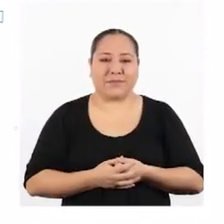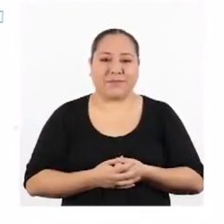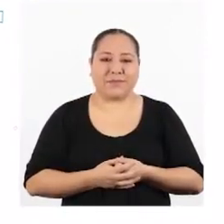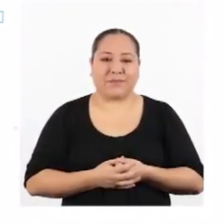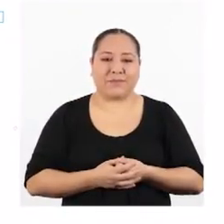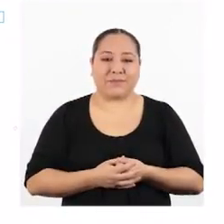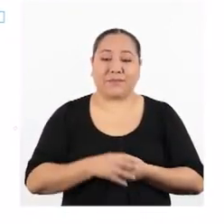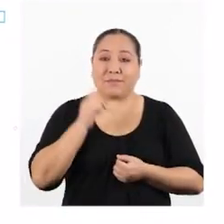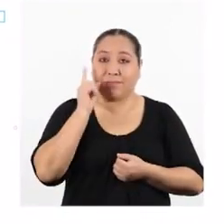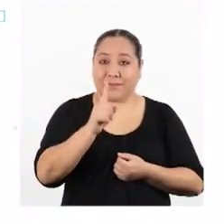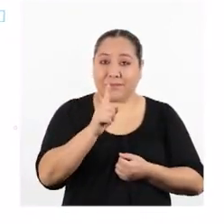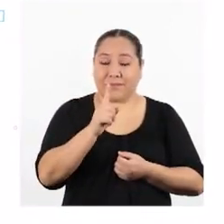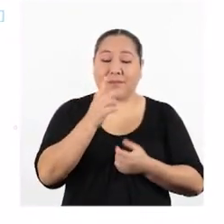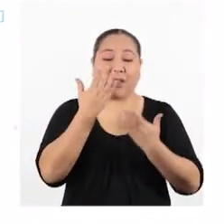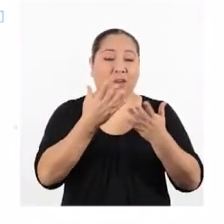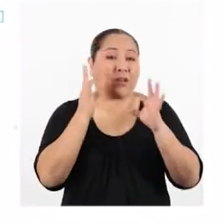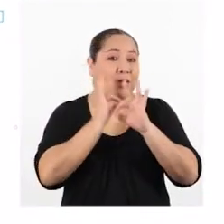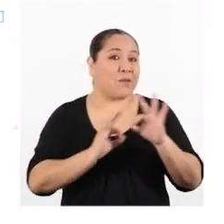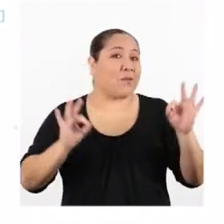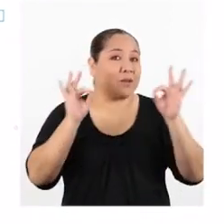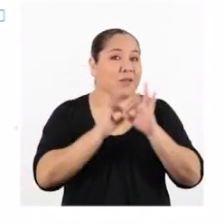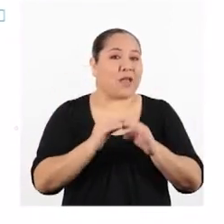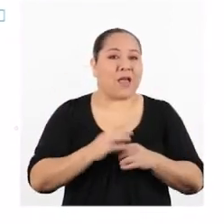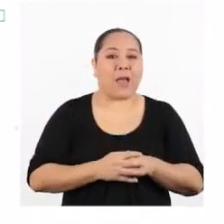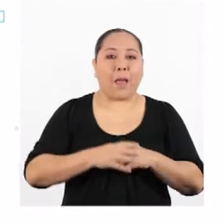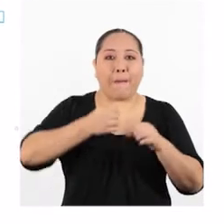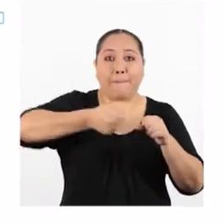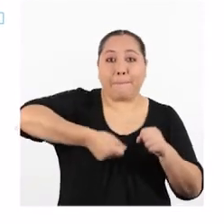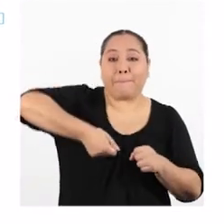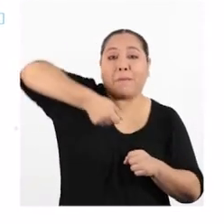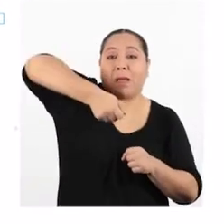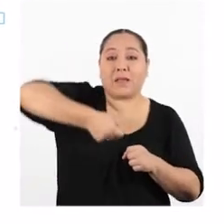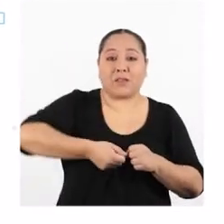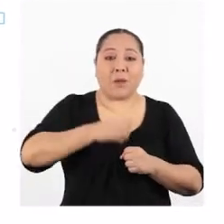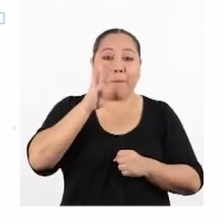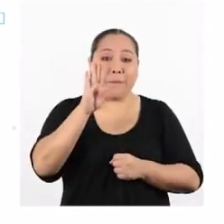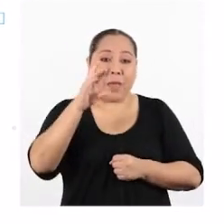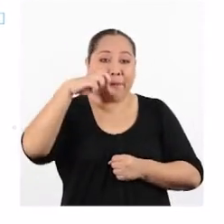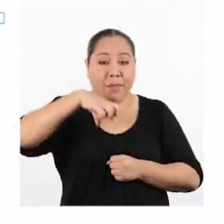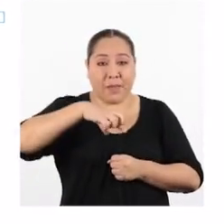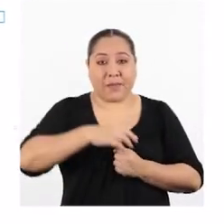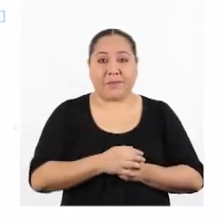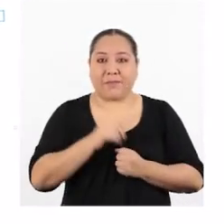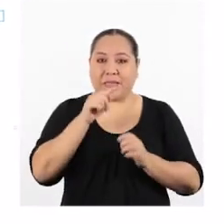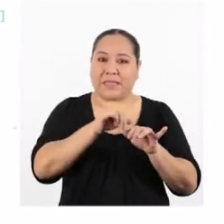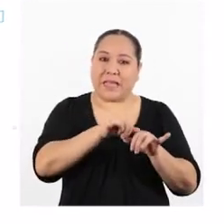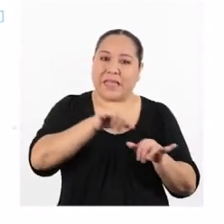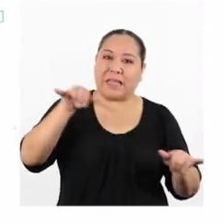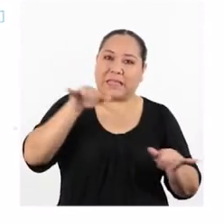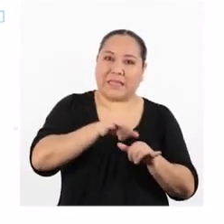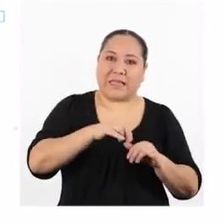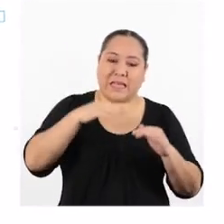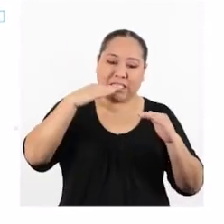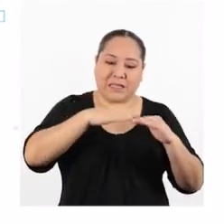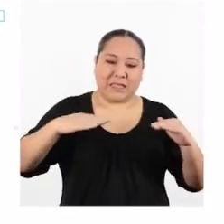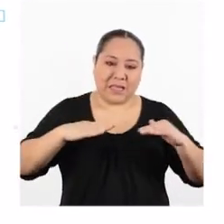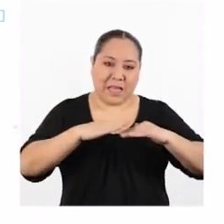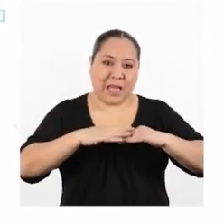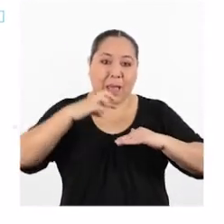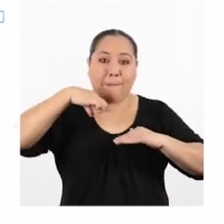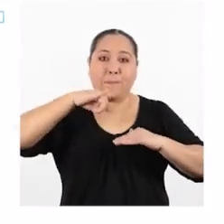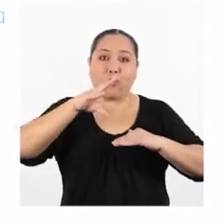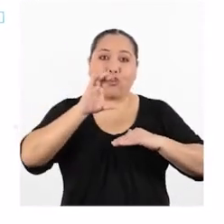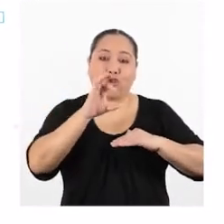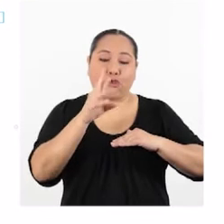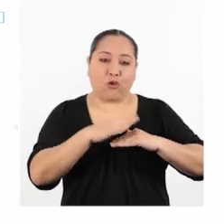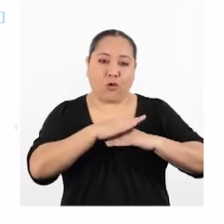Y una cosa importante, el brazo de potencia BP es la distancia que hay entre el fulcro y